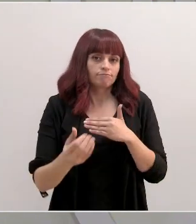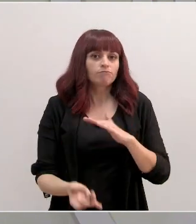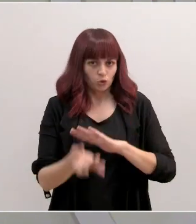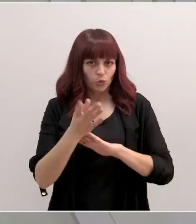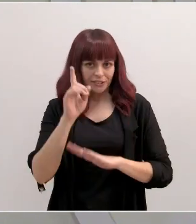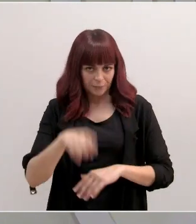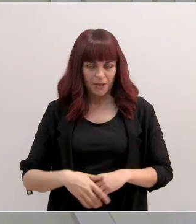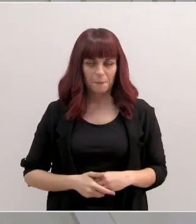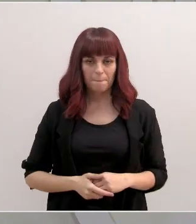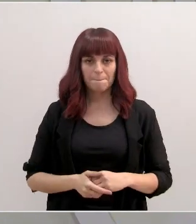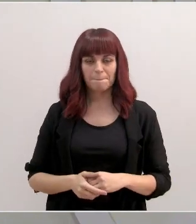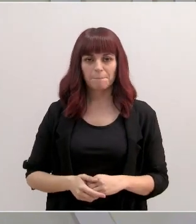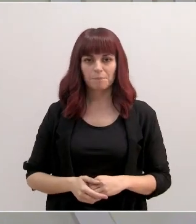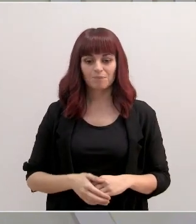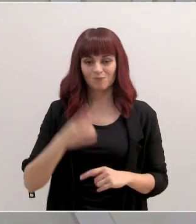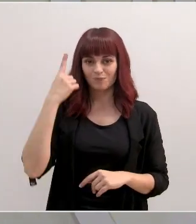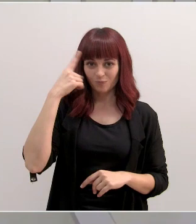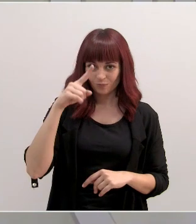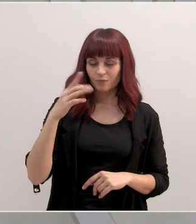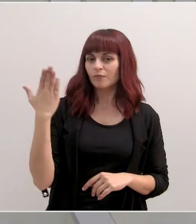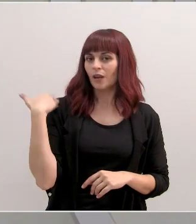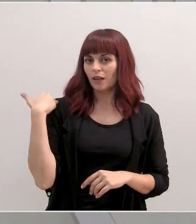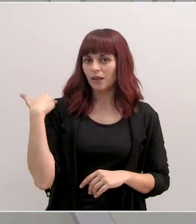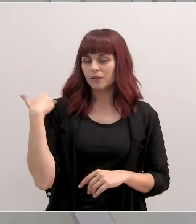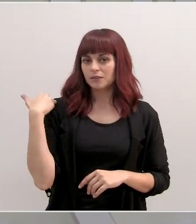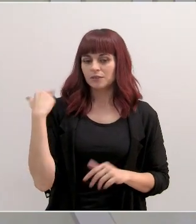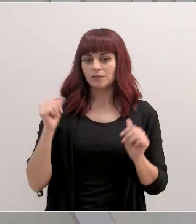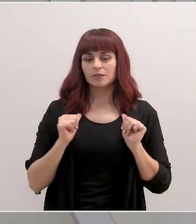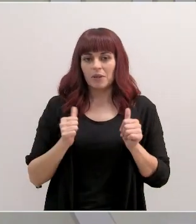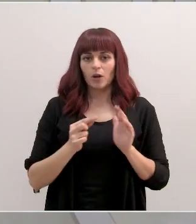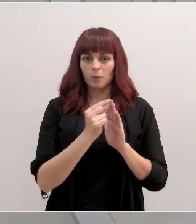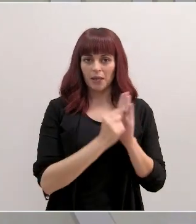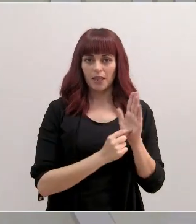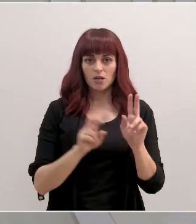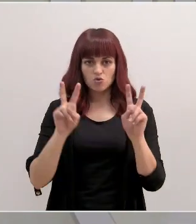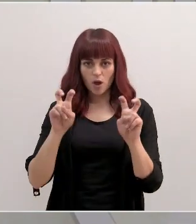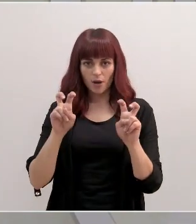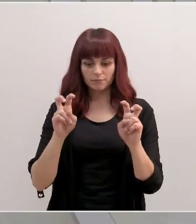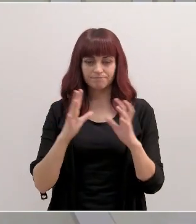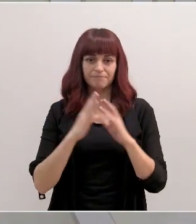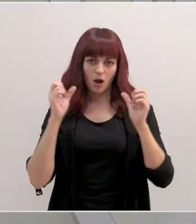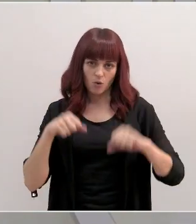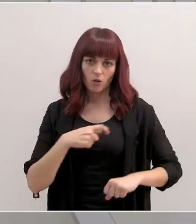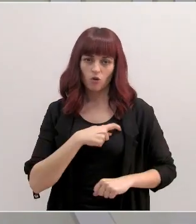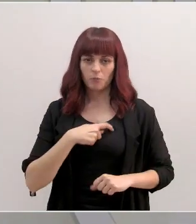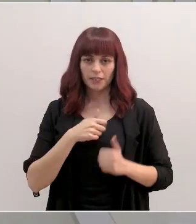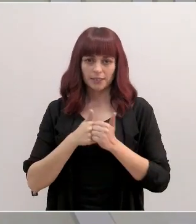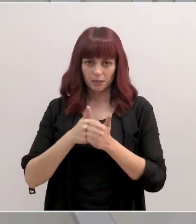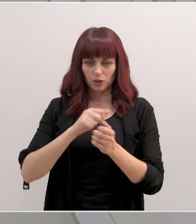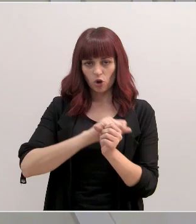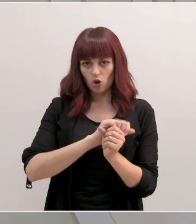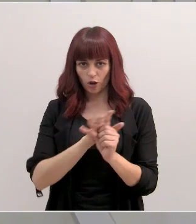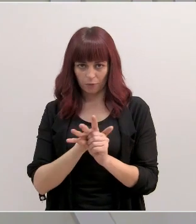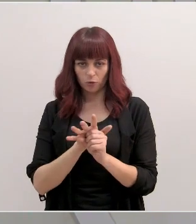momento alguno de ellos. Como saben, ayer se publicaron y entraron en vigor las nuevas medidas acordadas en el Comité de Seguimiento COVID,